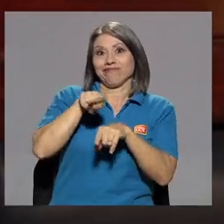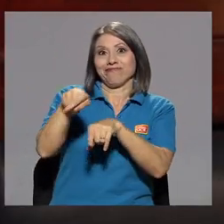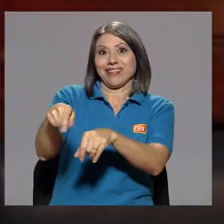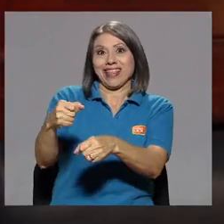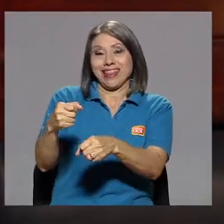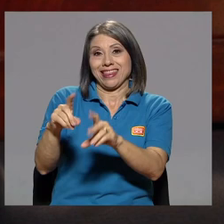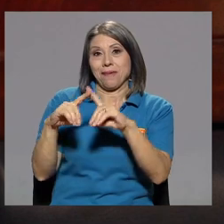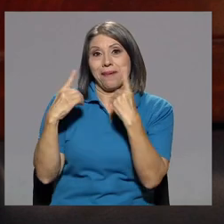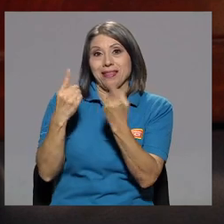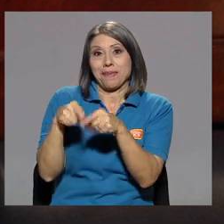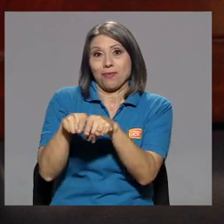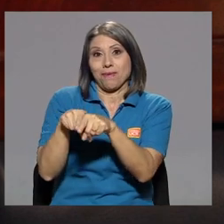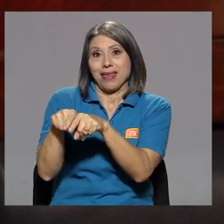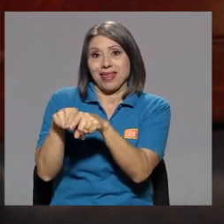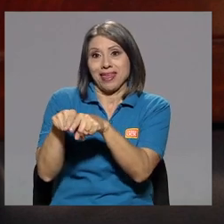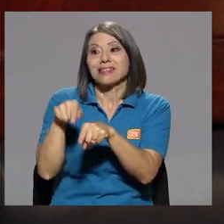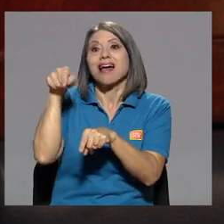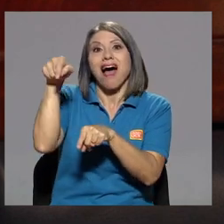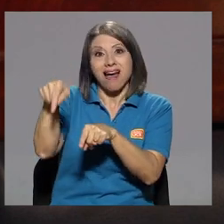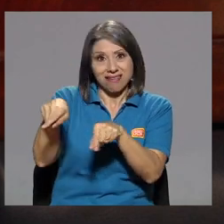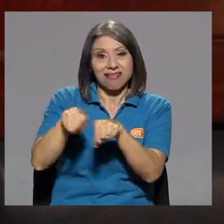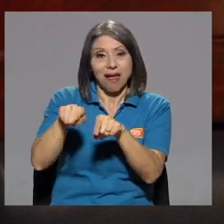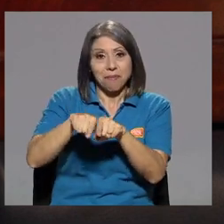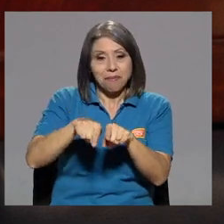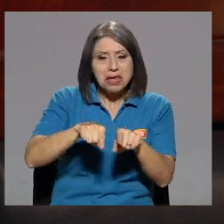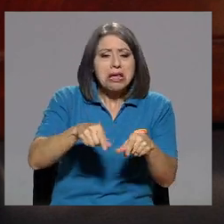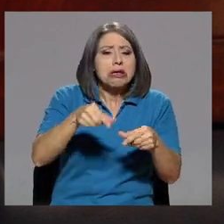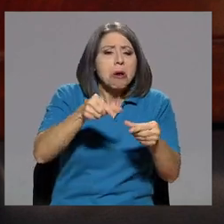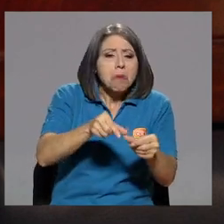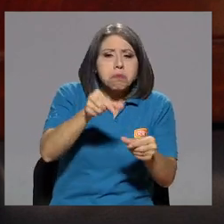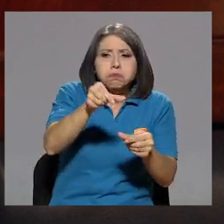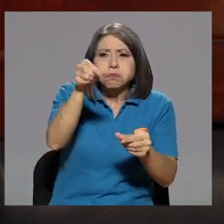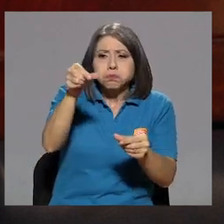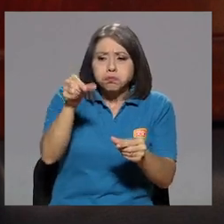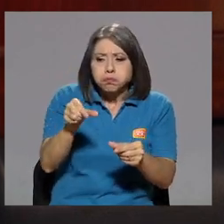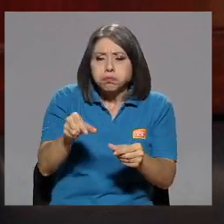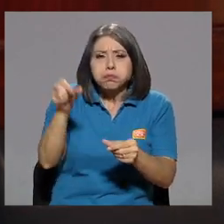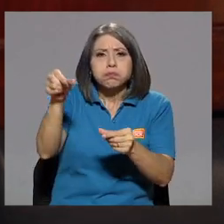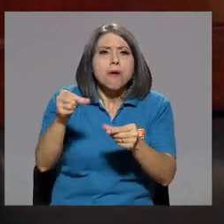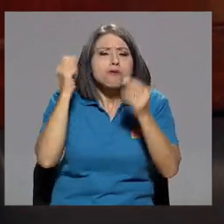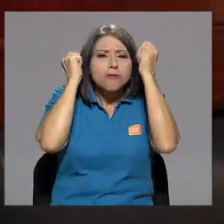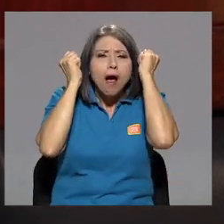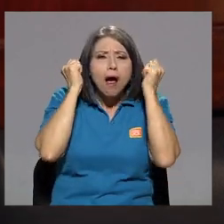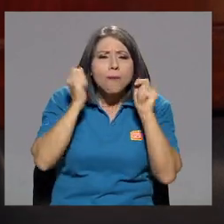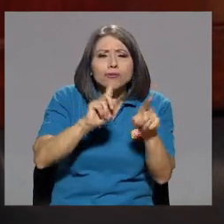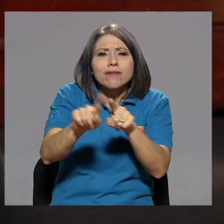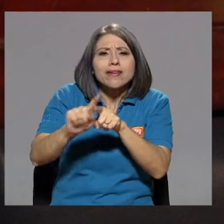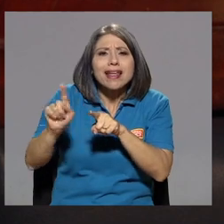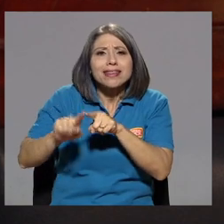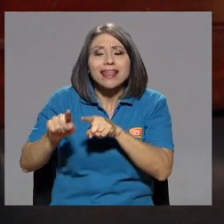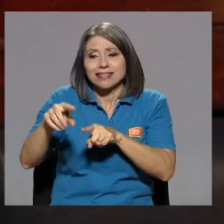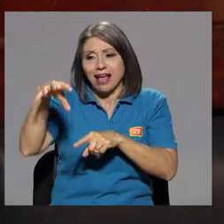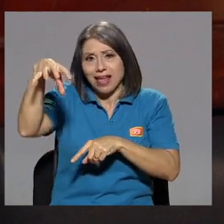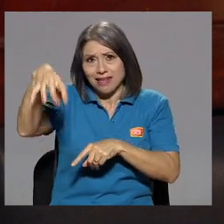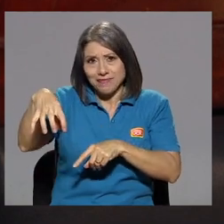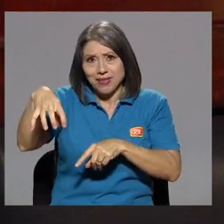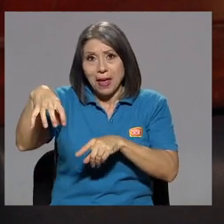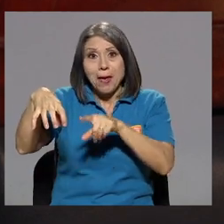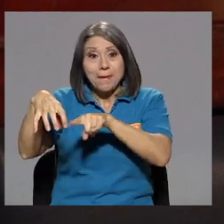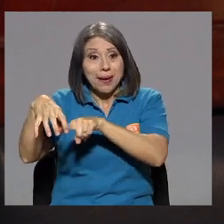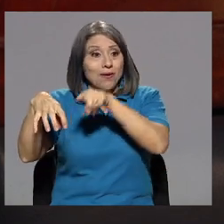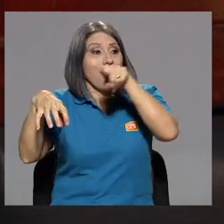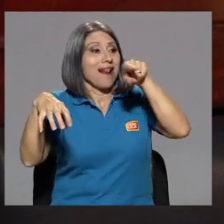departamento de medias. Ahí se vendía todo lo que era champús y todo eso. Pero al frente estaban las bellas,